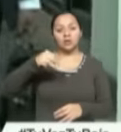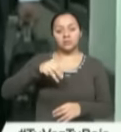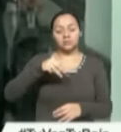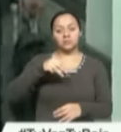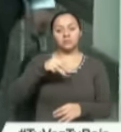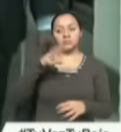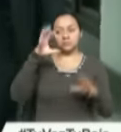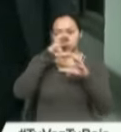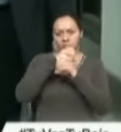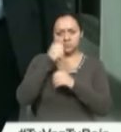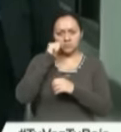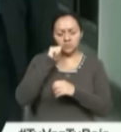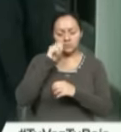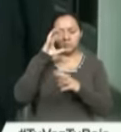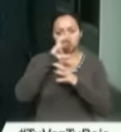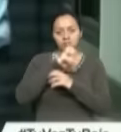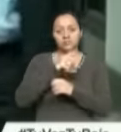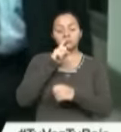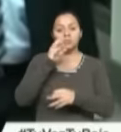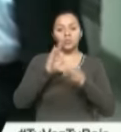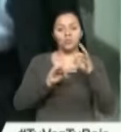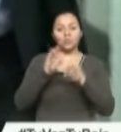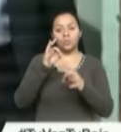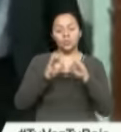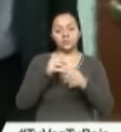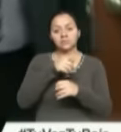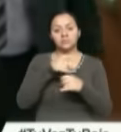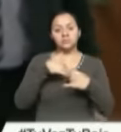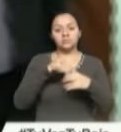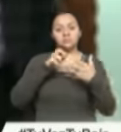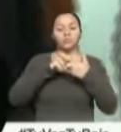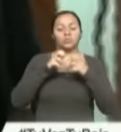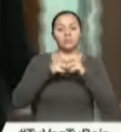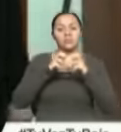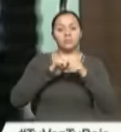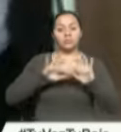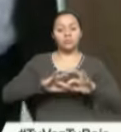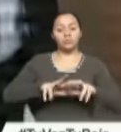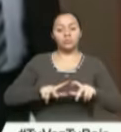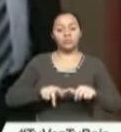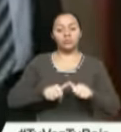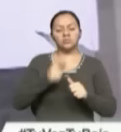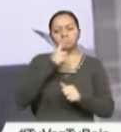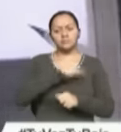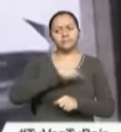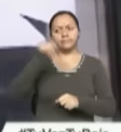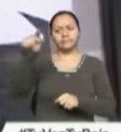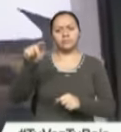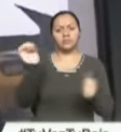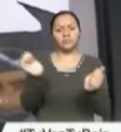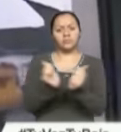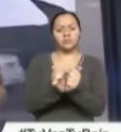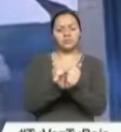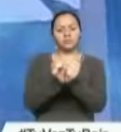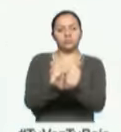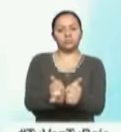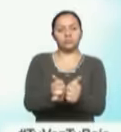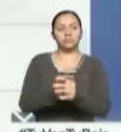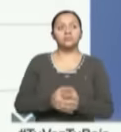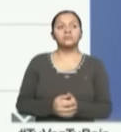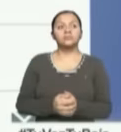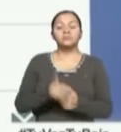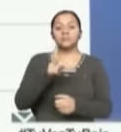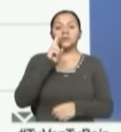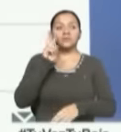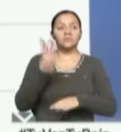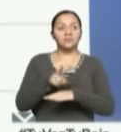orden del juez competente en el caso que se sigue por presuntos actos de corrupción, fue apuesta a órdenes de las autoridades. La